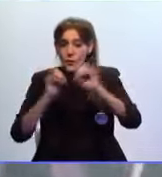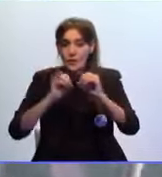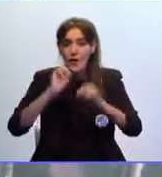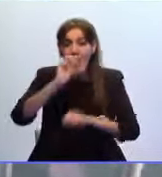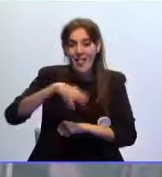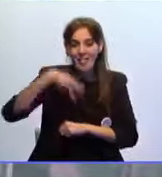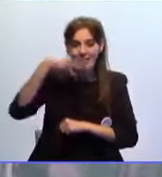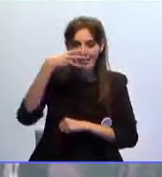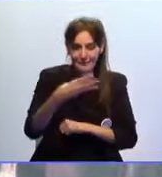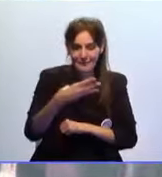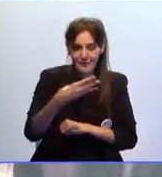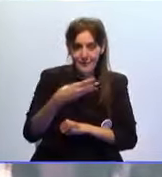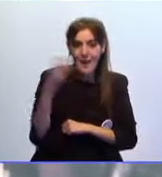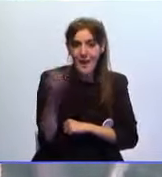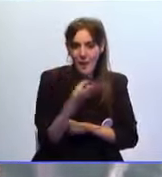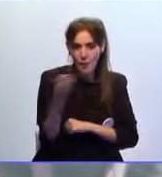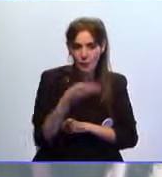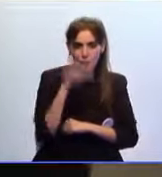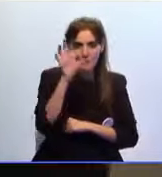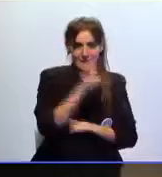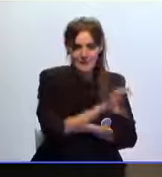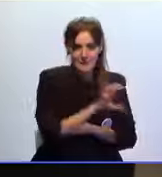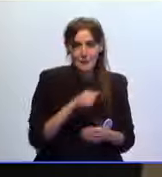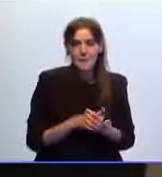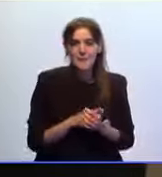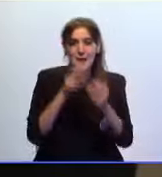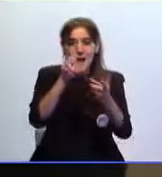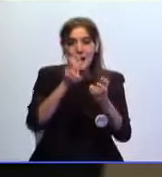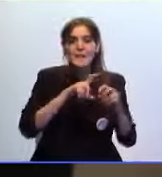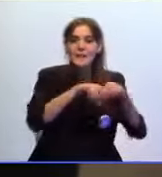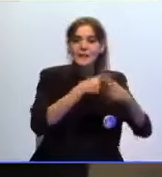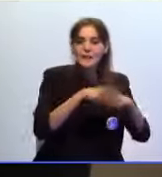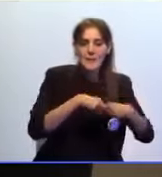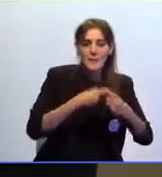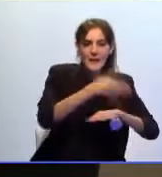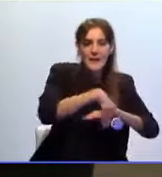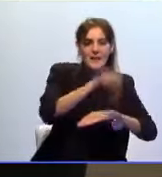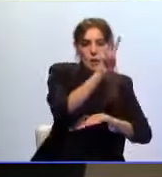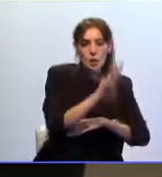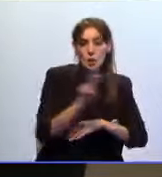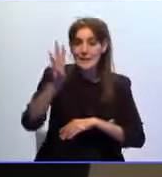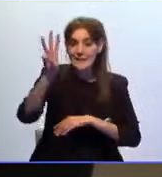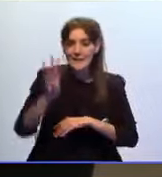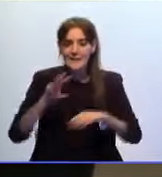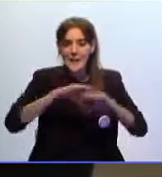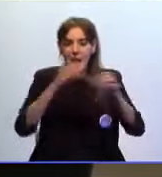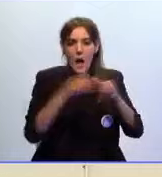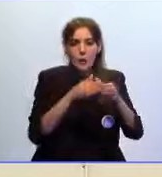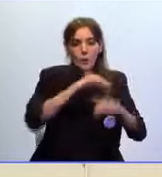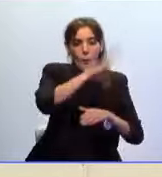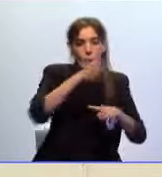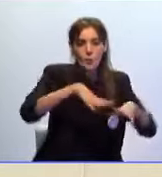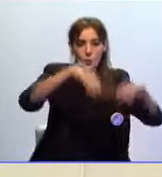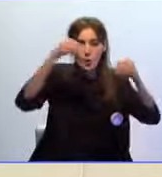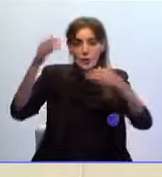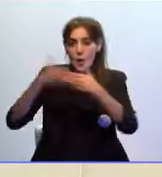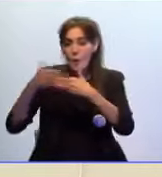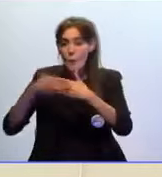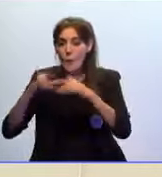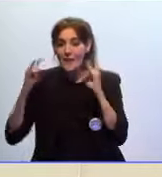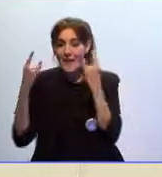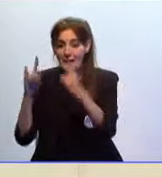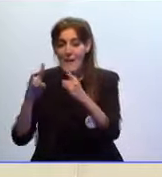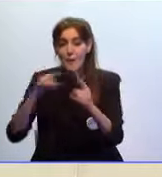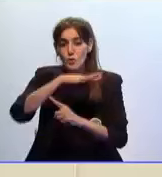triple en ambos casos. La renta familiar en los distritos 2 y 3 que agrupan al Monte Hacho y Puertas del Campo y su